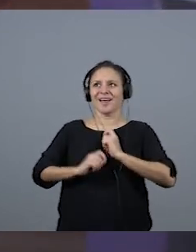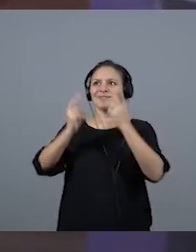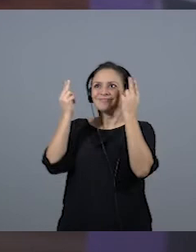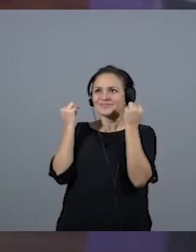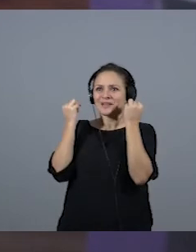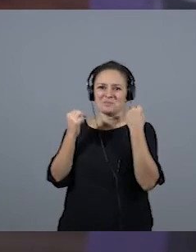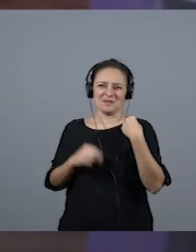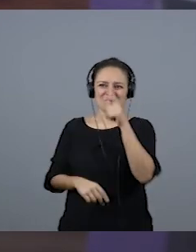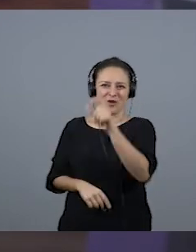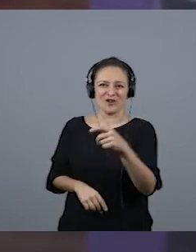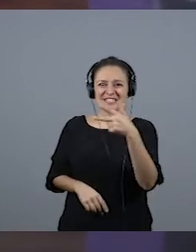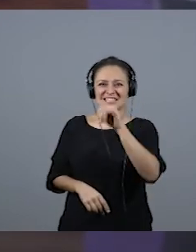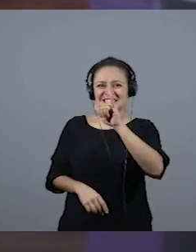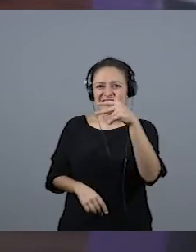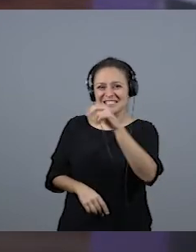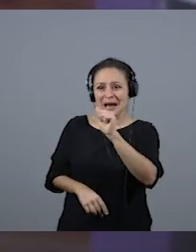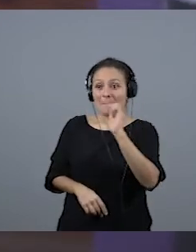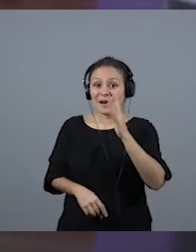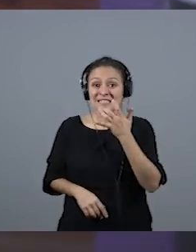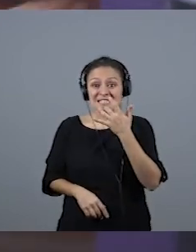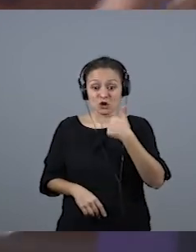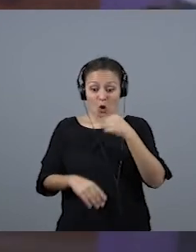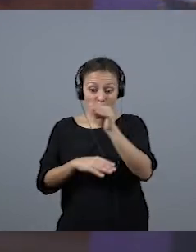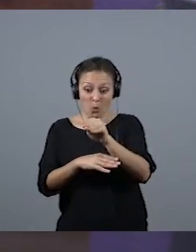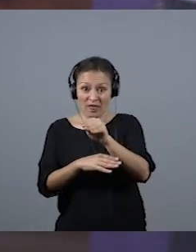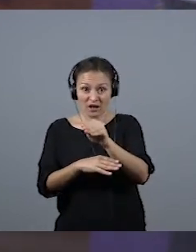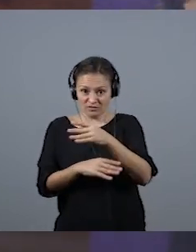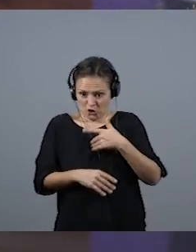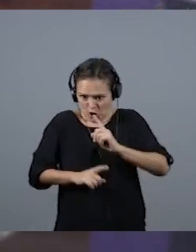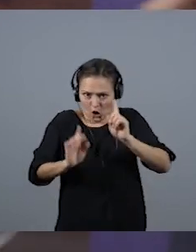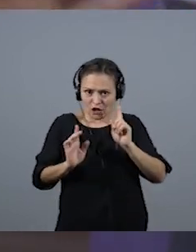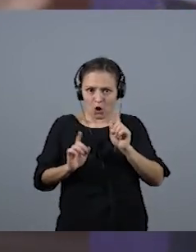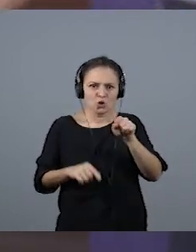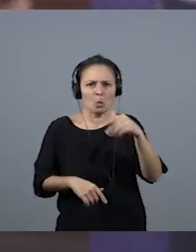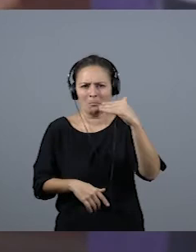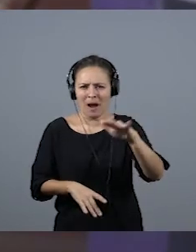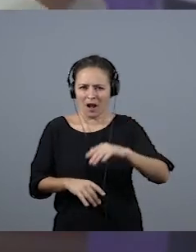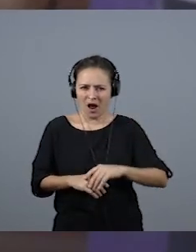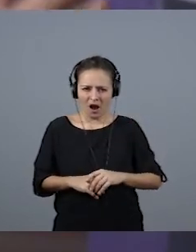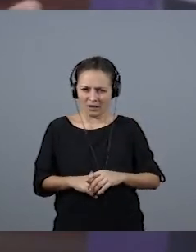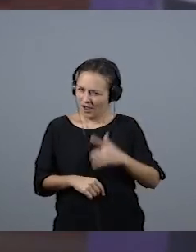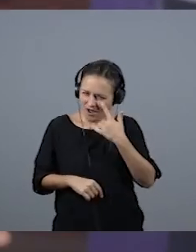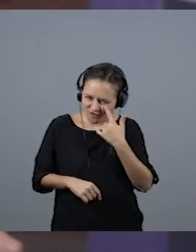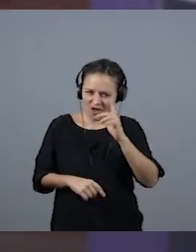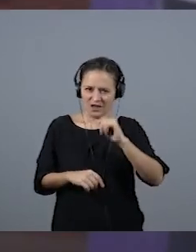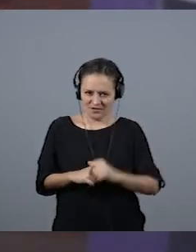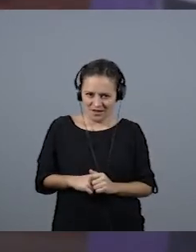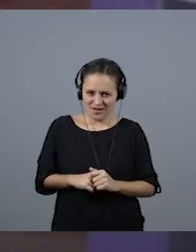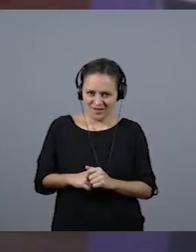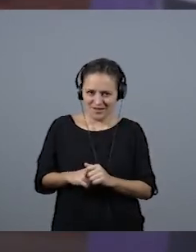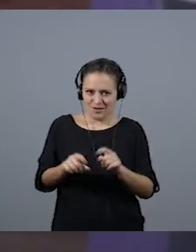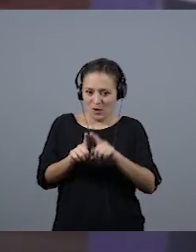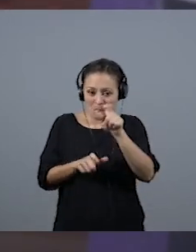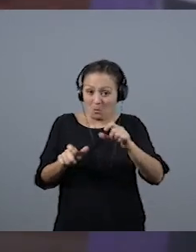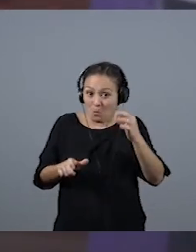de cuidadora, parece que si te sales de esa línea eres una mala persona, fíjate tú. Es que no... No, hay muchas